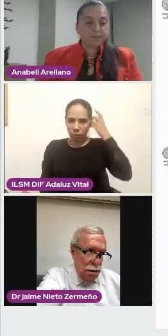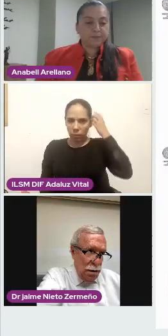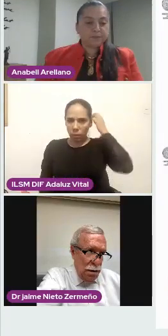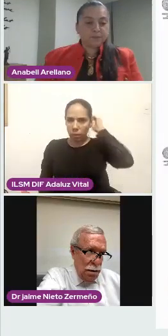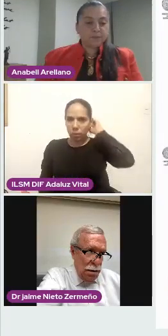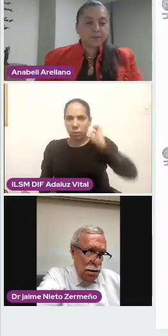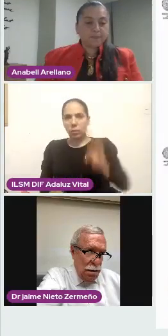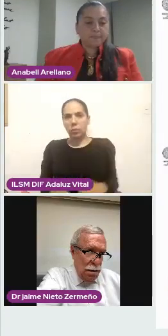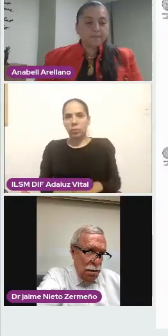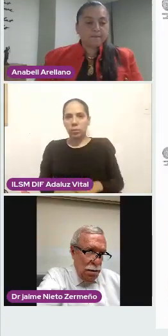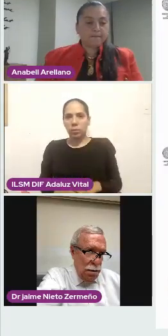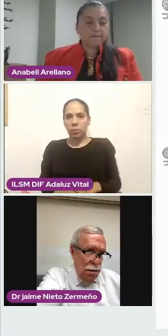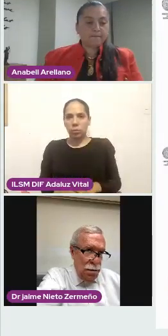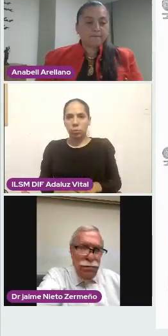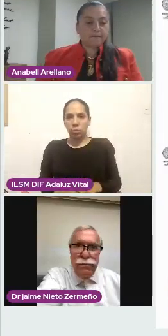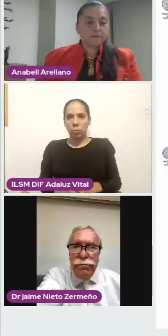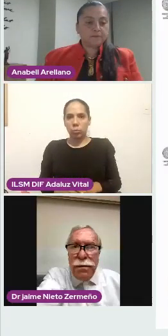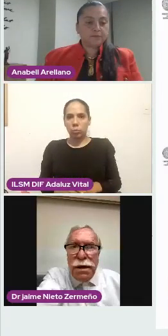escuchando.